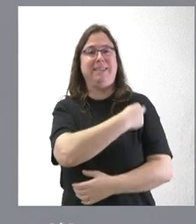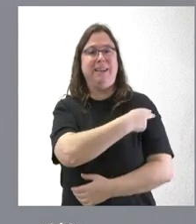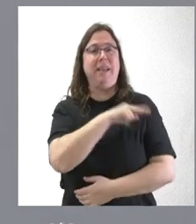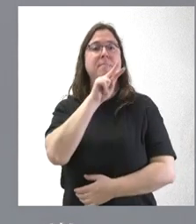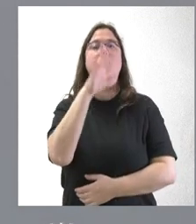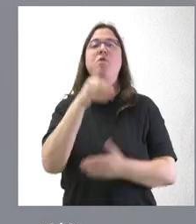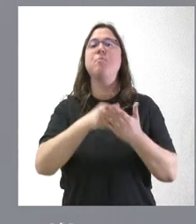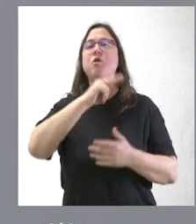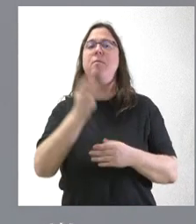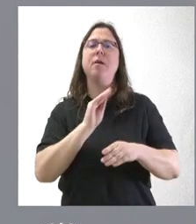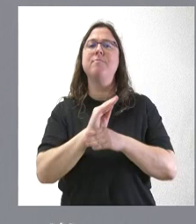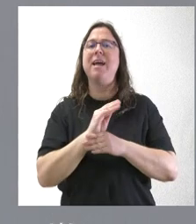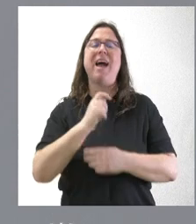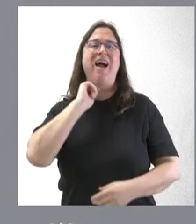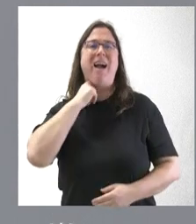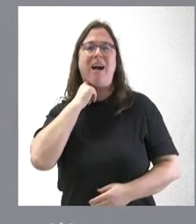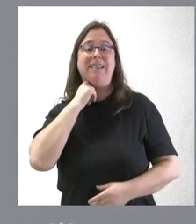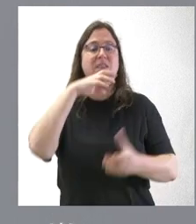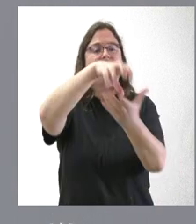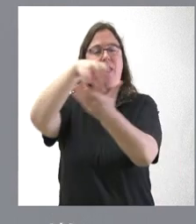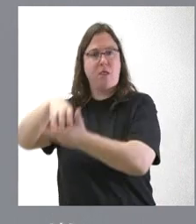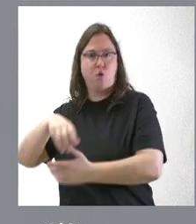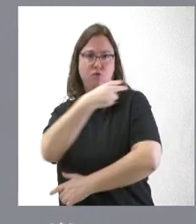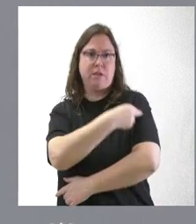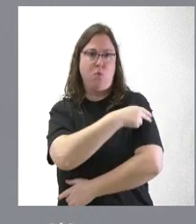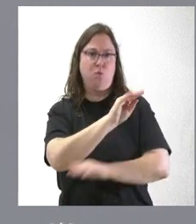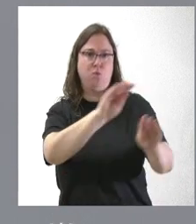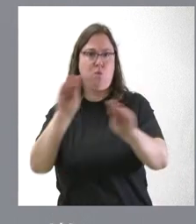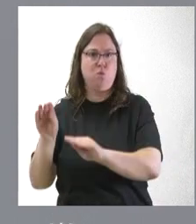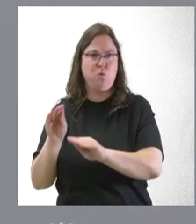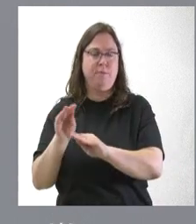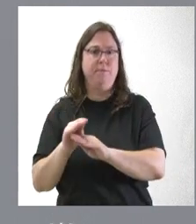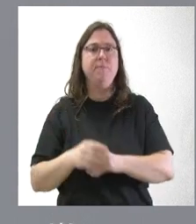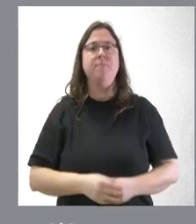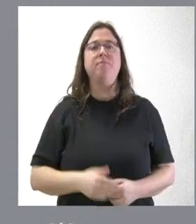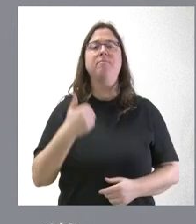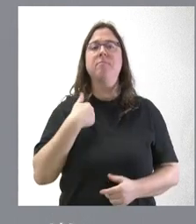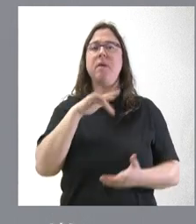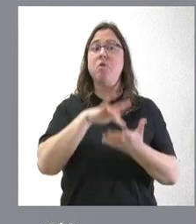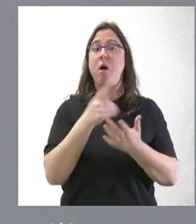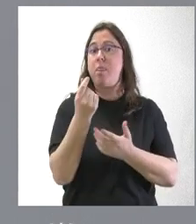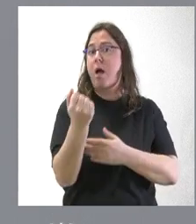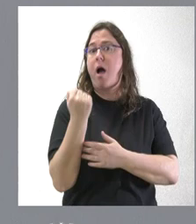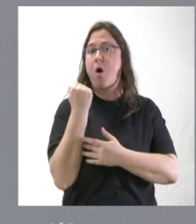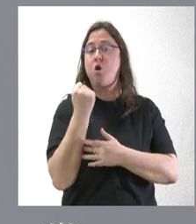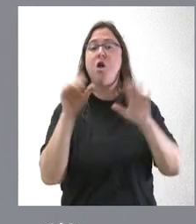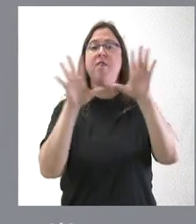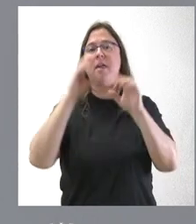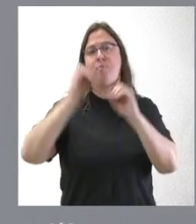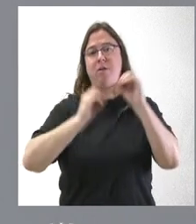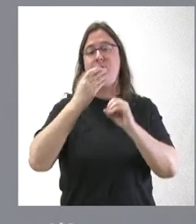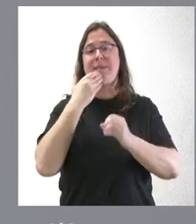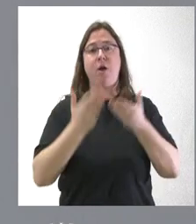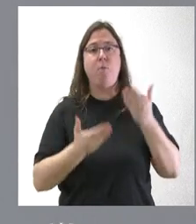para garantizar el suministro de gas en sus centros. Estamos hablando de que va a haber un ahorro del 10% respecto